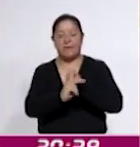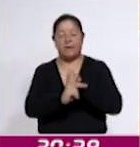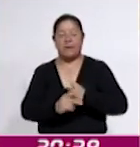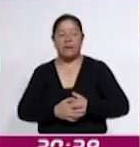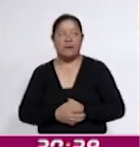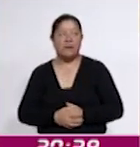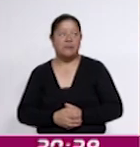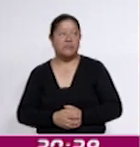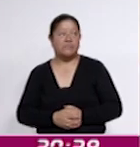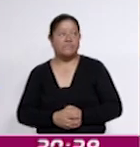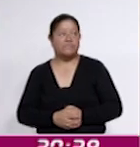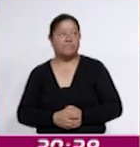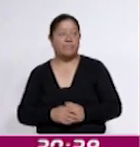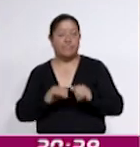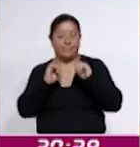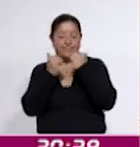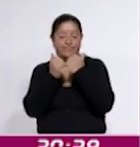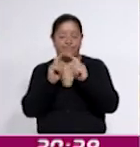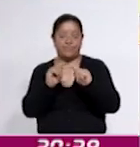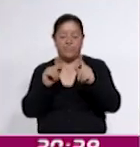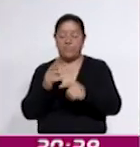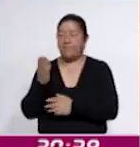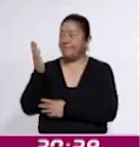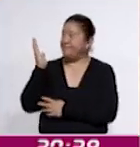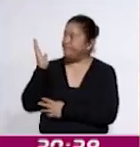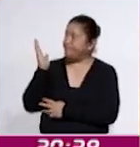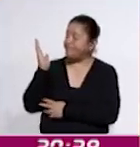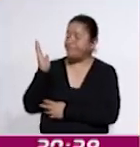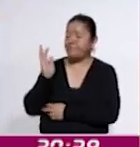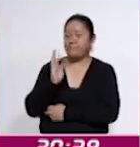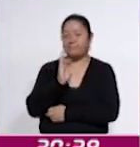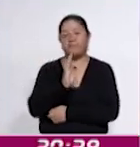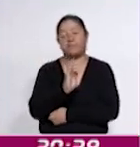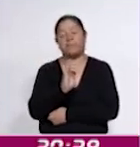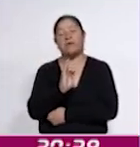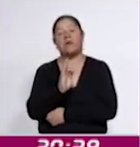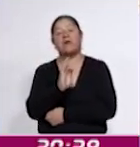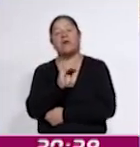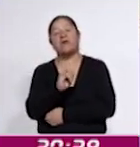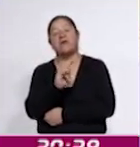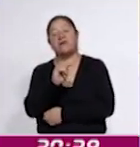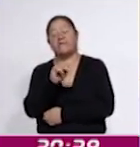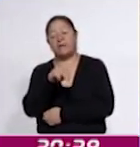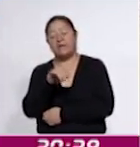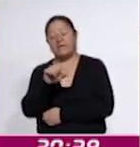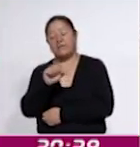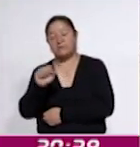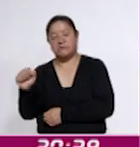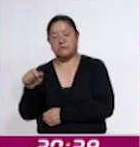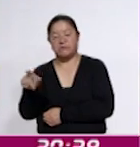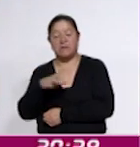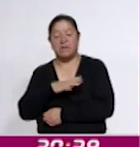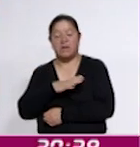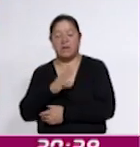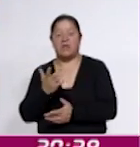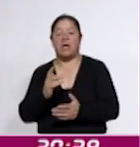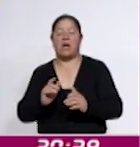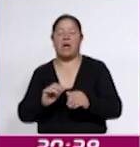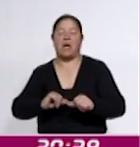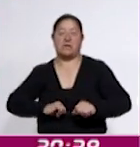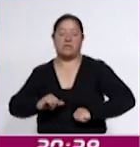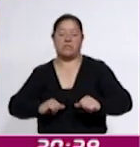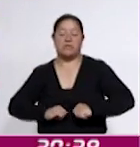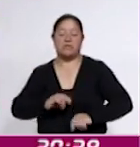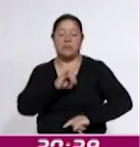La Asociación Tlaxcalteca de Fisicoconstructivismo y Fitness anunció que como parte de las actividades de Tlaxcala la Feria de Ferias